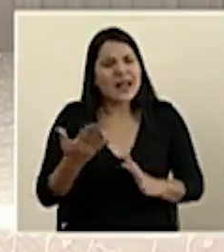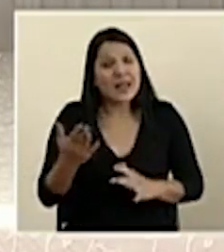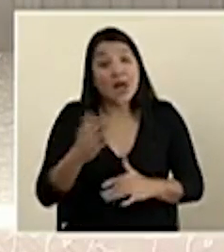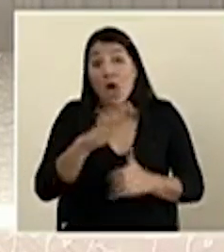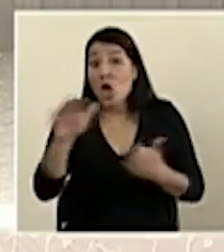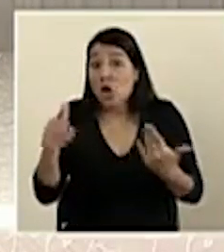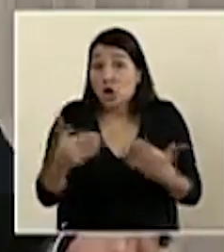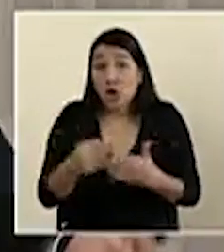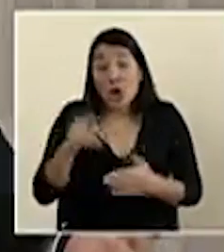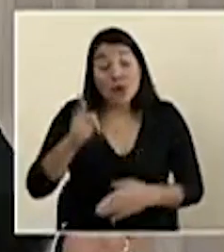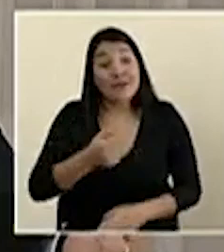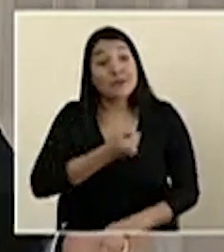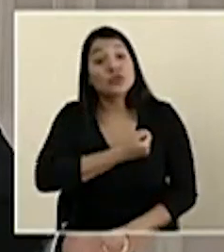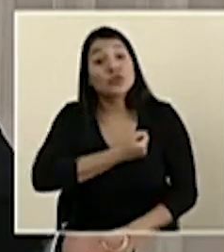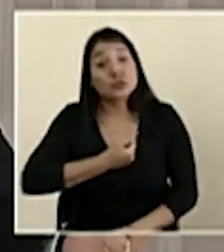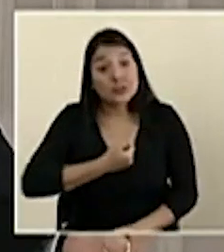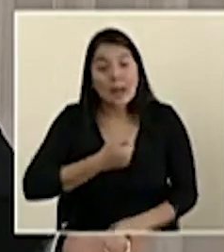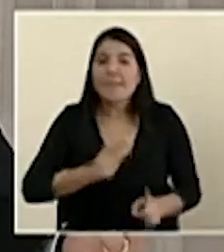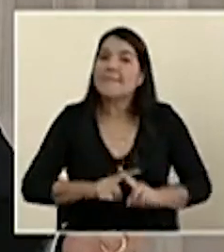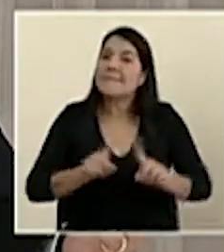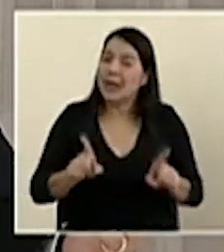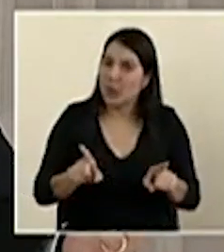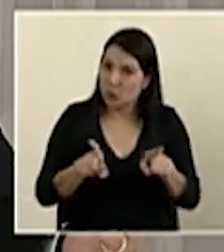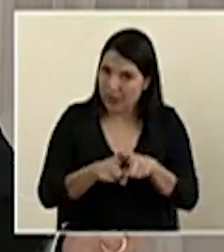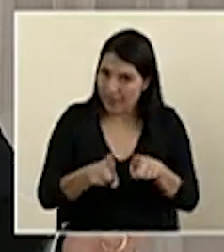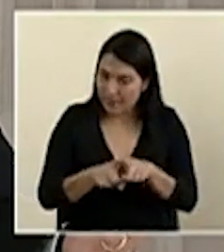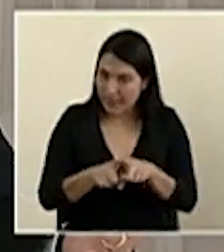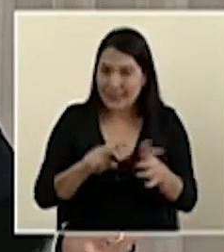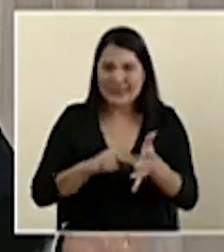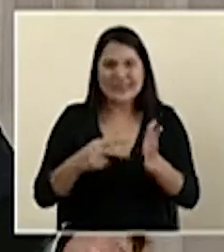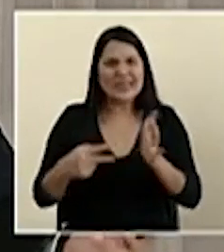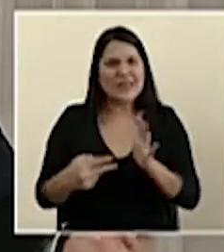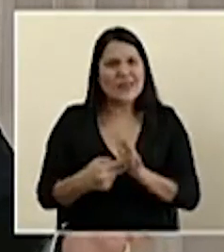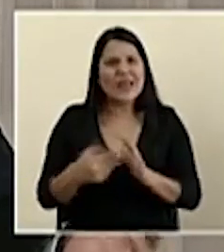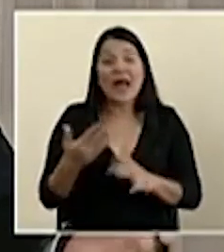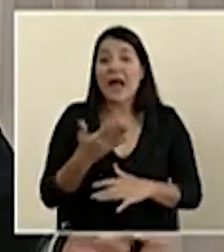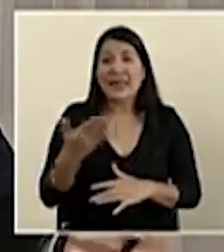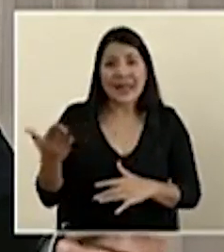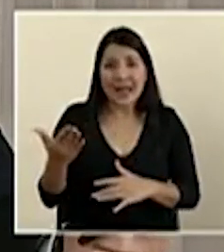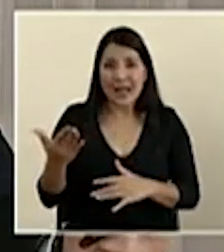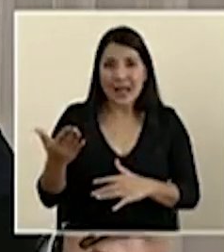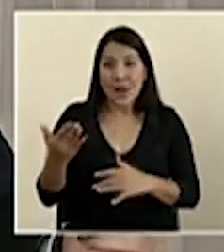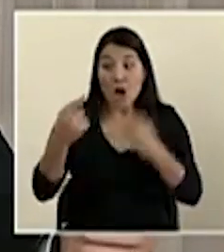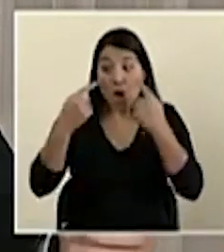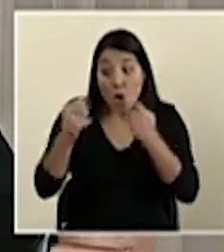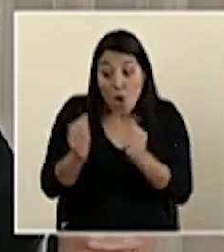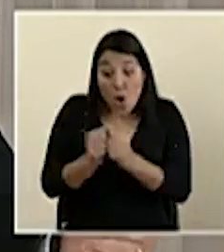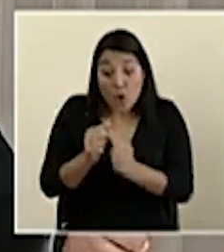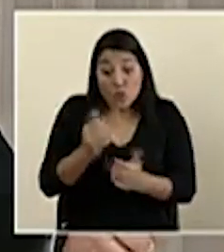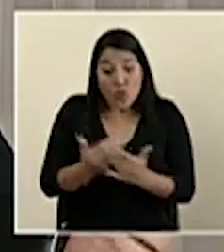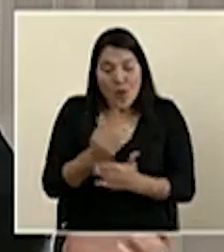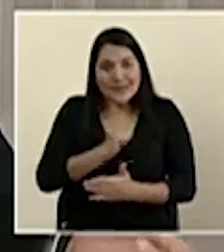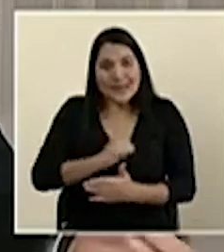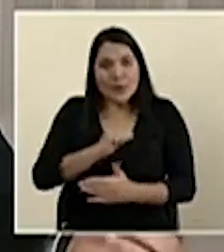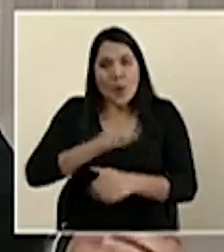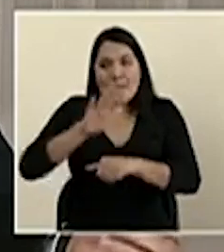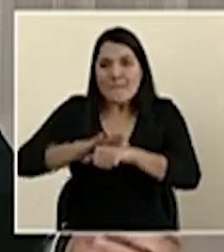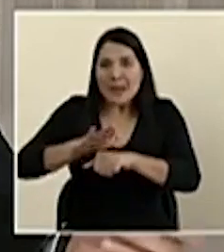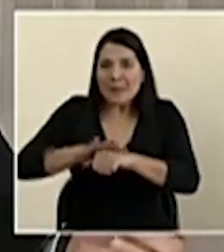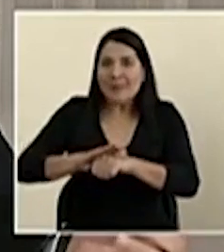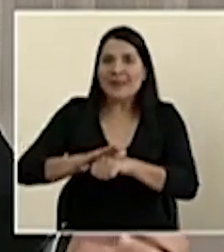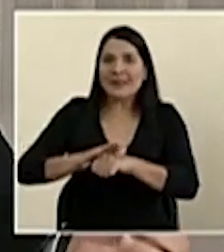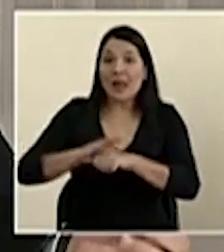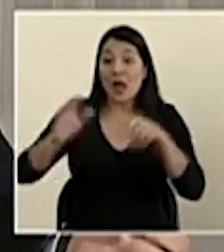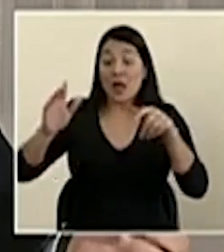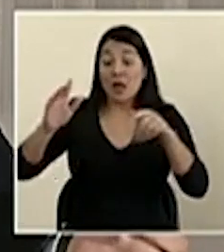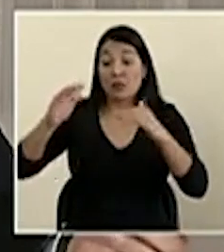en algunas áreas, pero que también significa que vamos a traernos abajo muchas infecciones. Por ejemplo, todas las medidas de higiene que